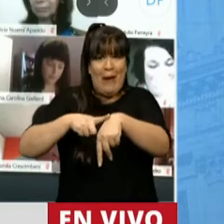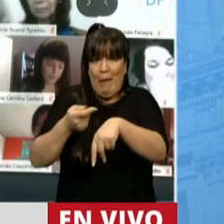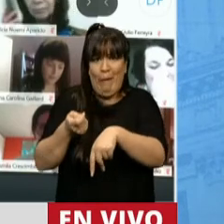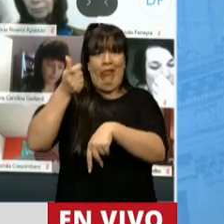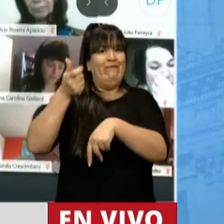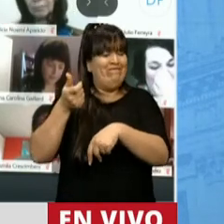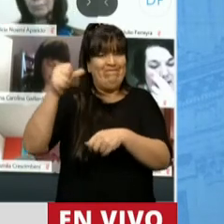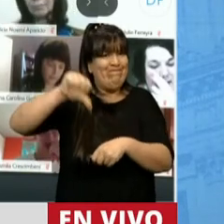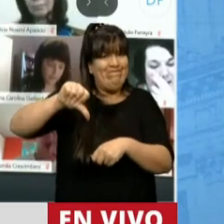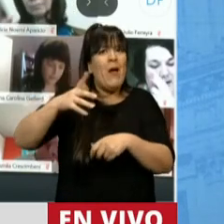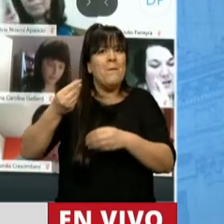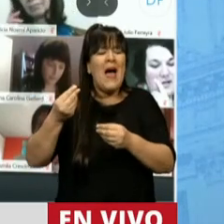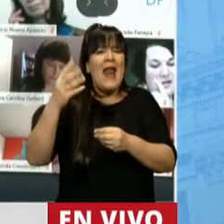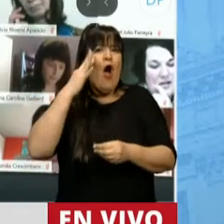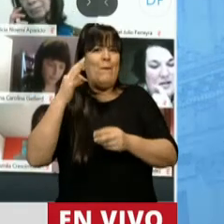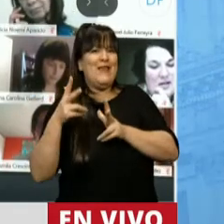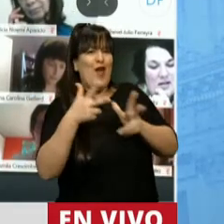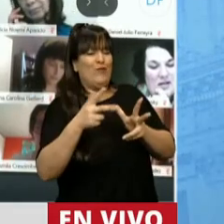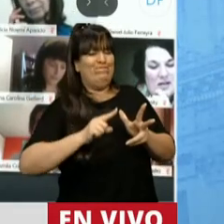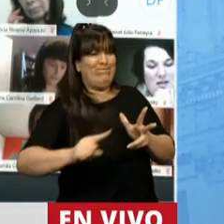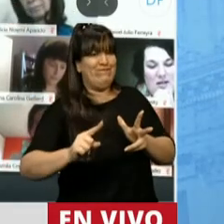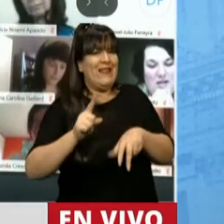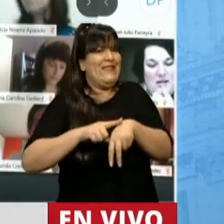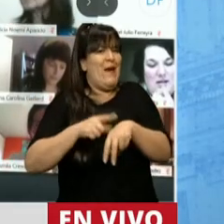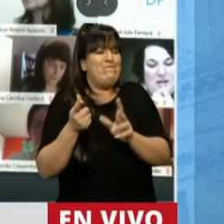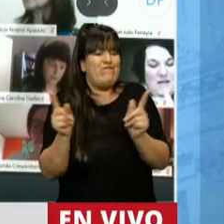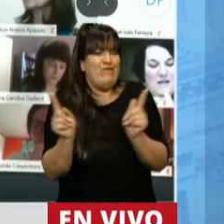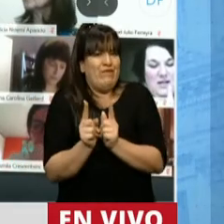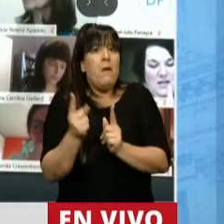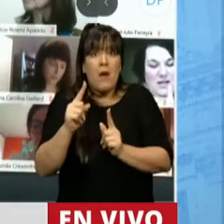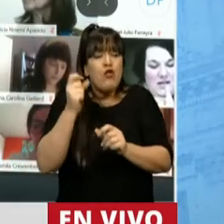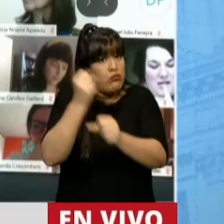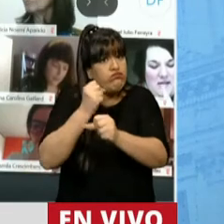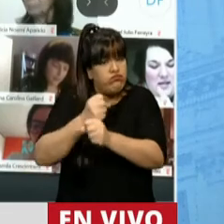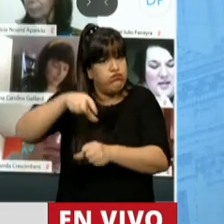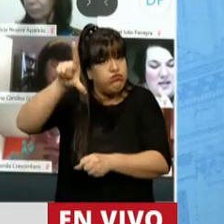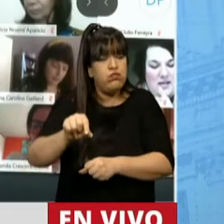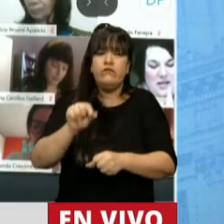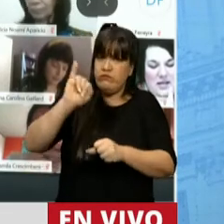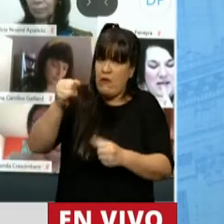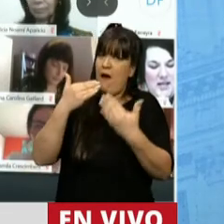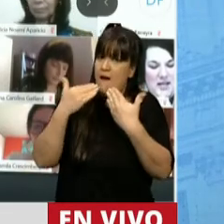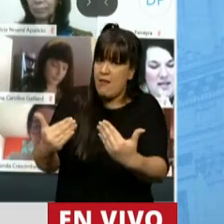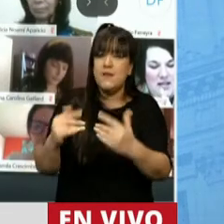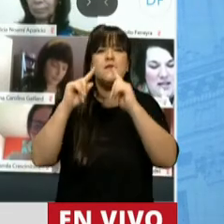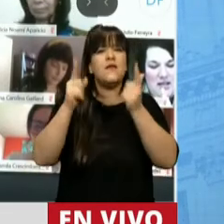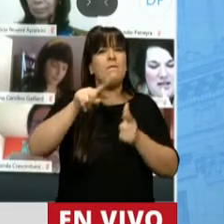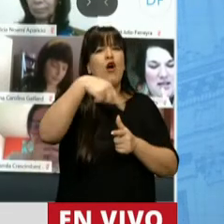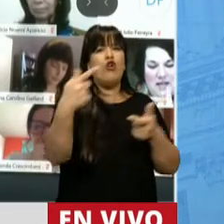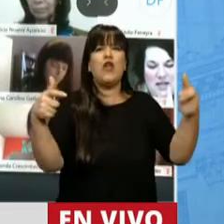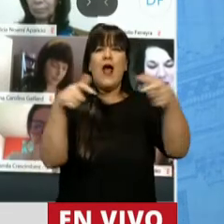para emitir una opinión. Sin embargo, han trabajado intensamente, lo cual le agradecemos, y la Oficina